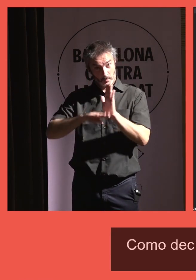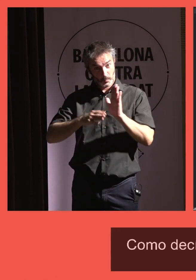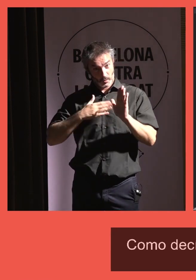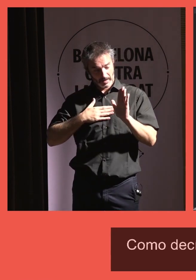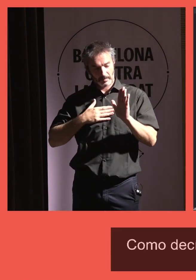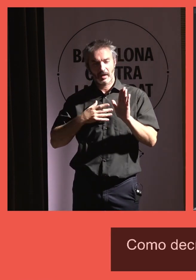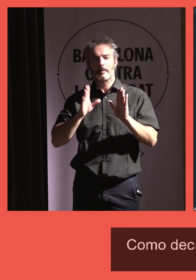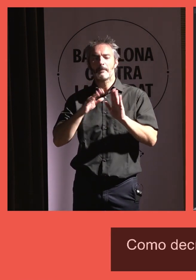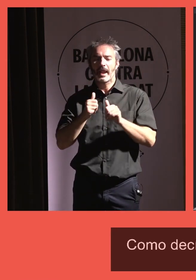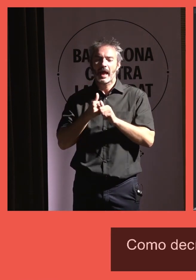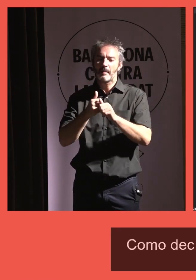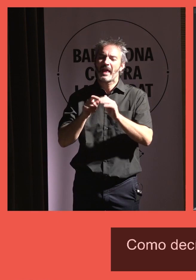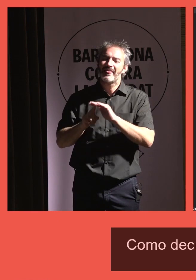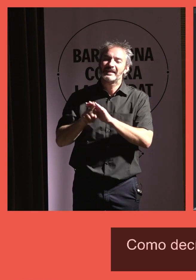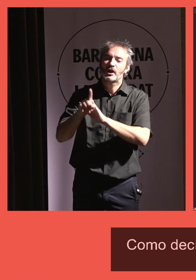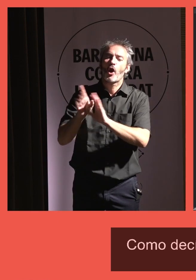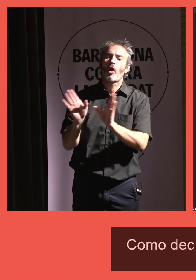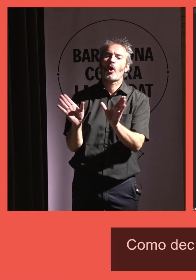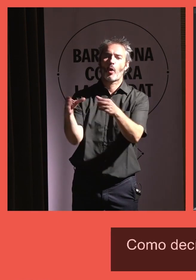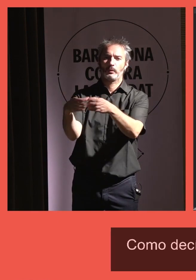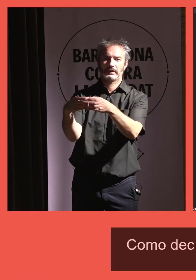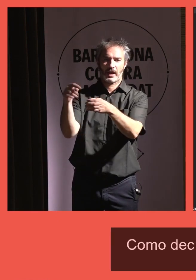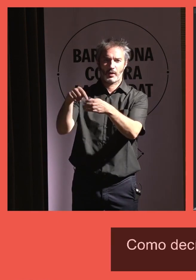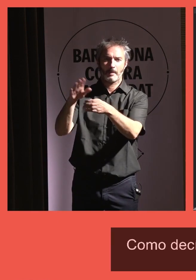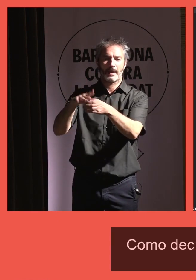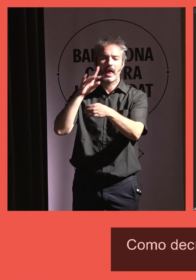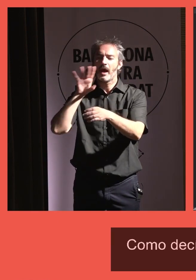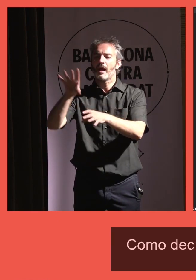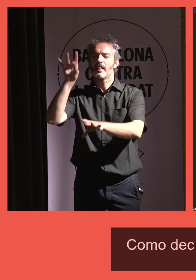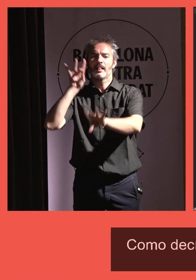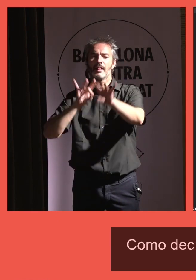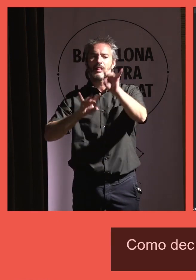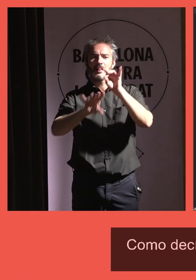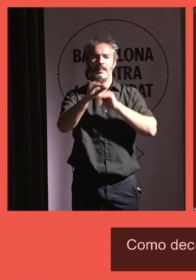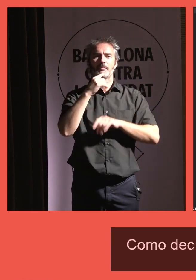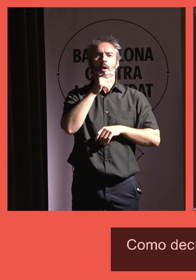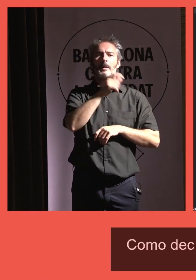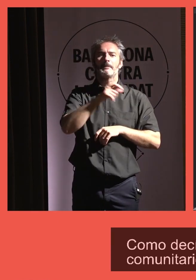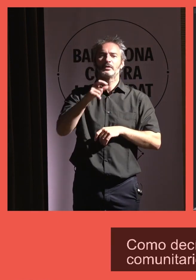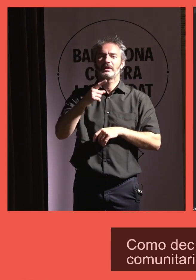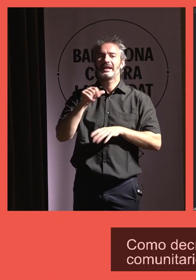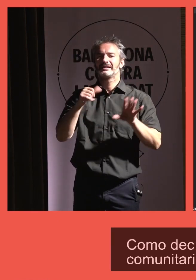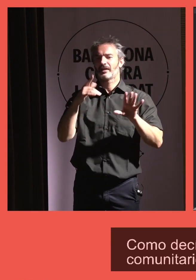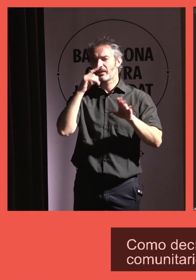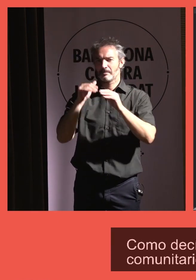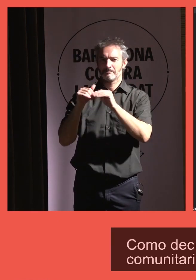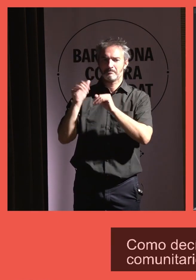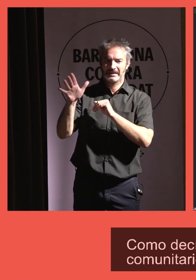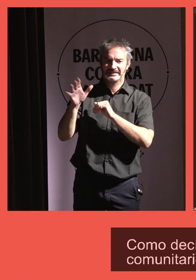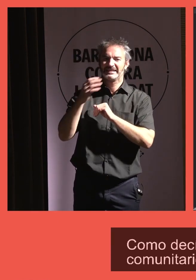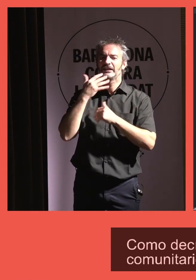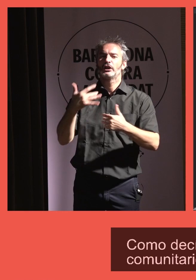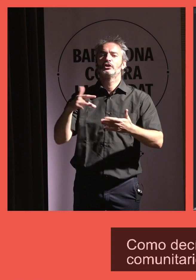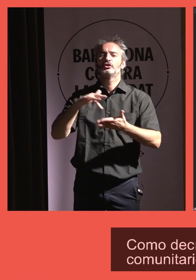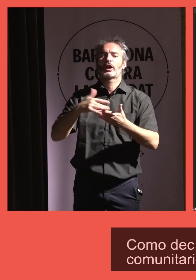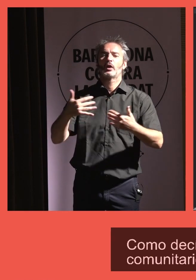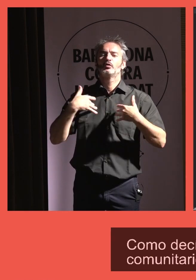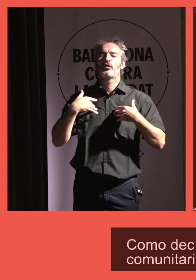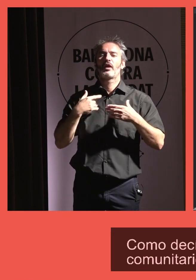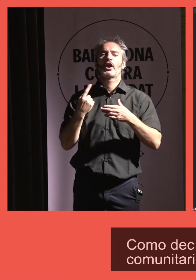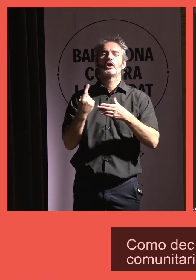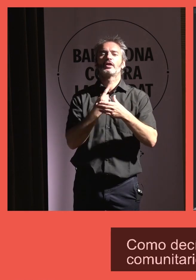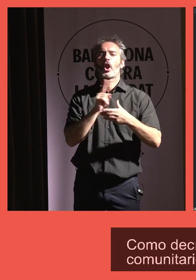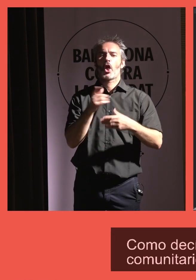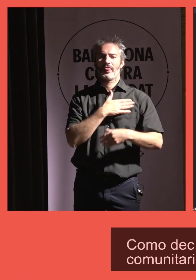programa de desarrollo comunitario que pretende identificar y detectar a aquellas personas de más de 60 años que sufran soledad no